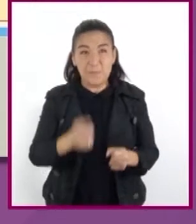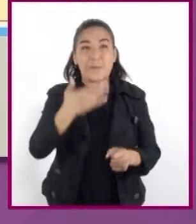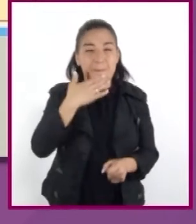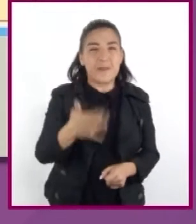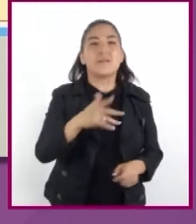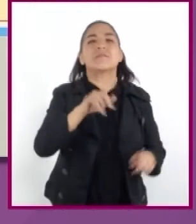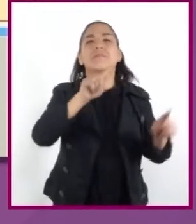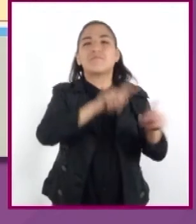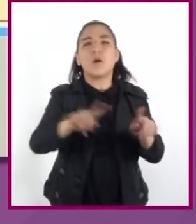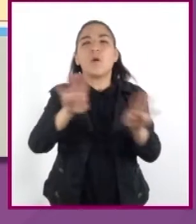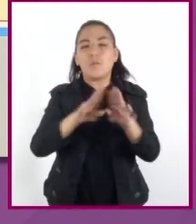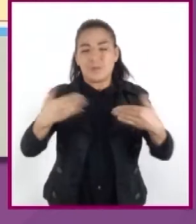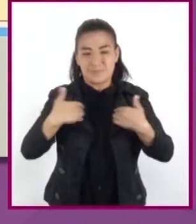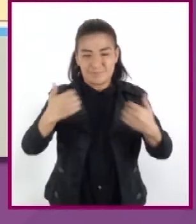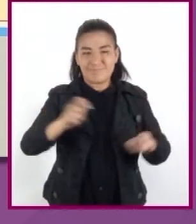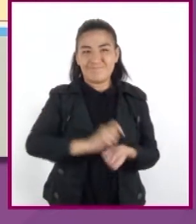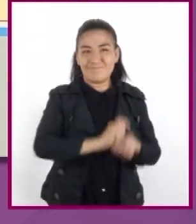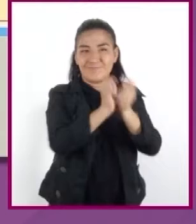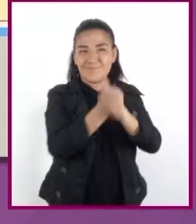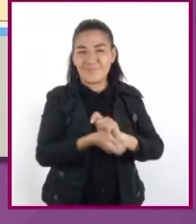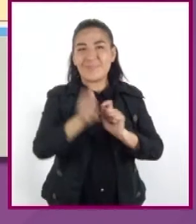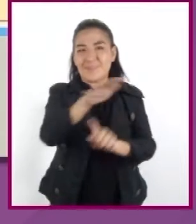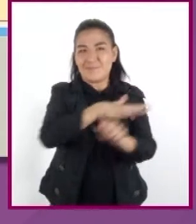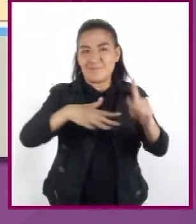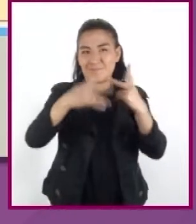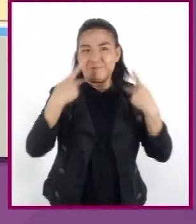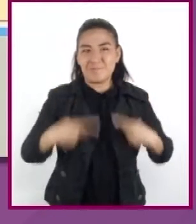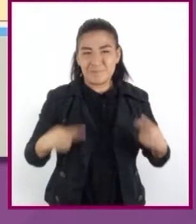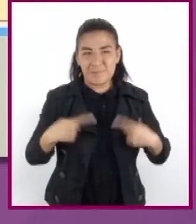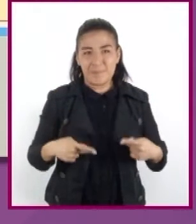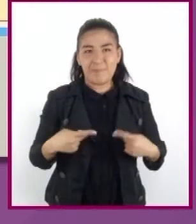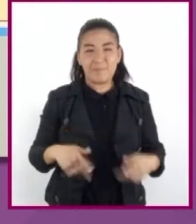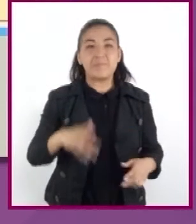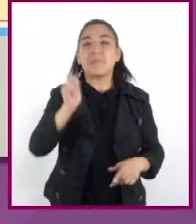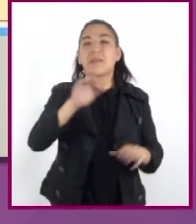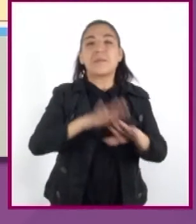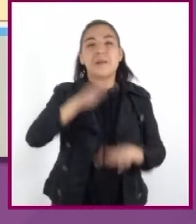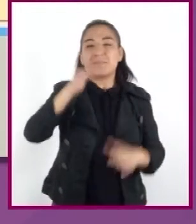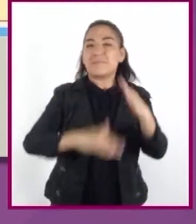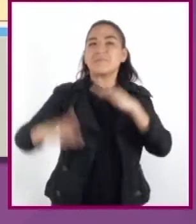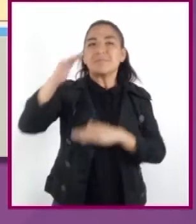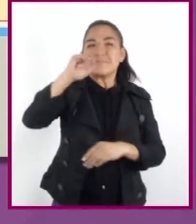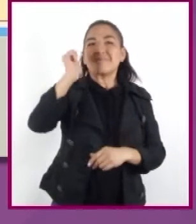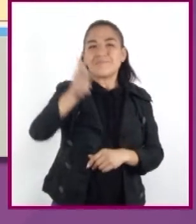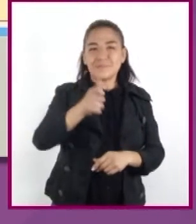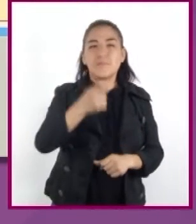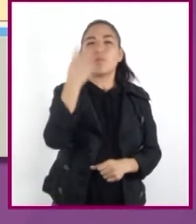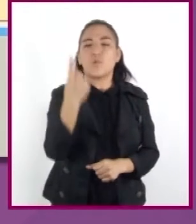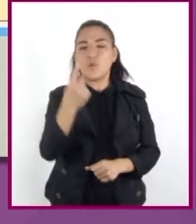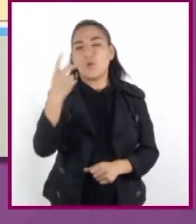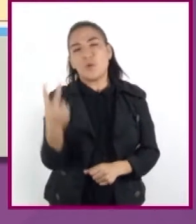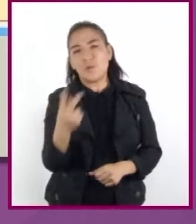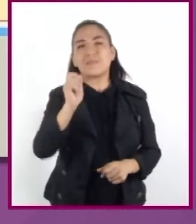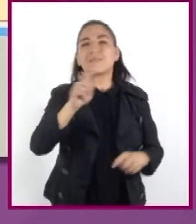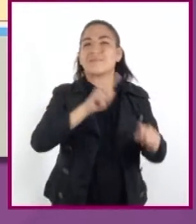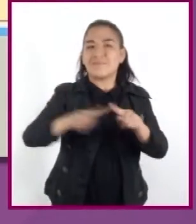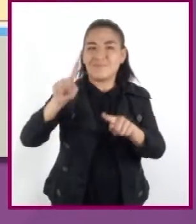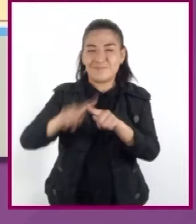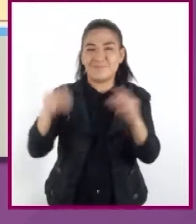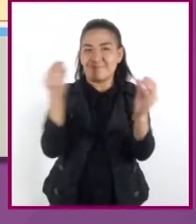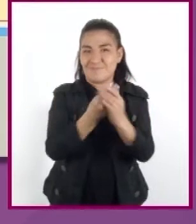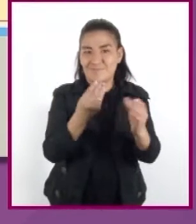particular de concebir las transformaciones sociales. Privilegia, por tanto, uno o varios criterios de clasificación.